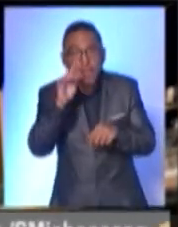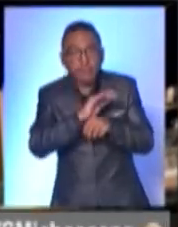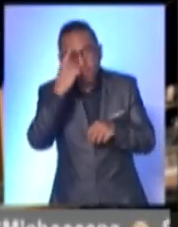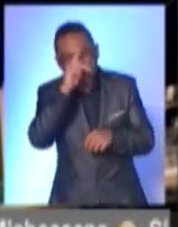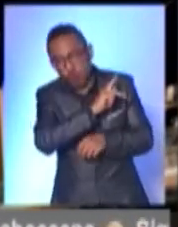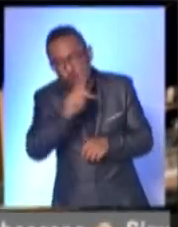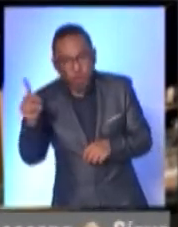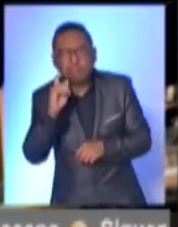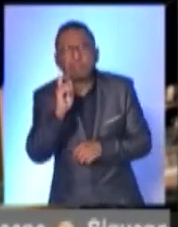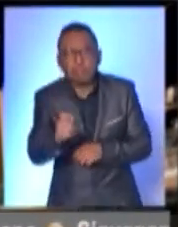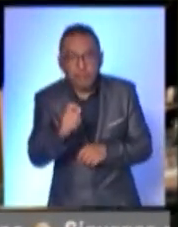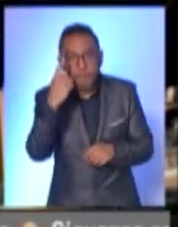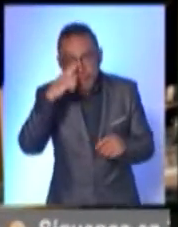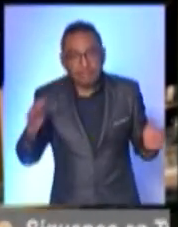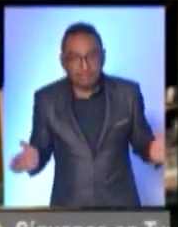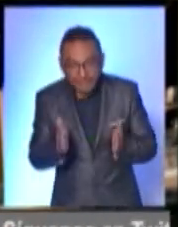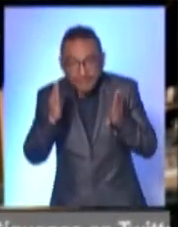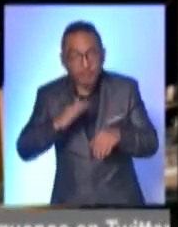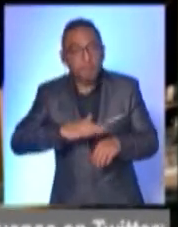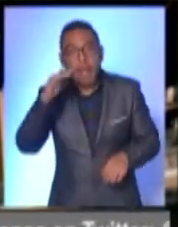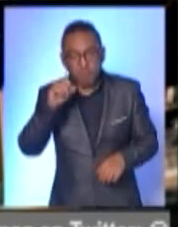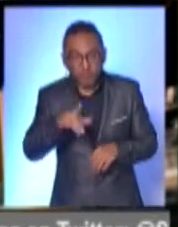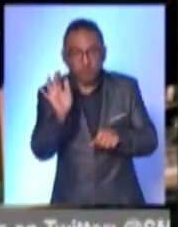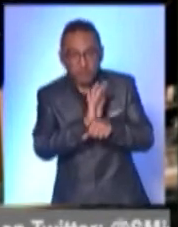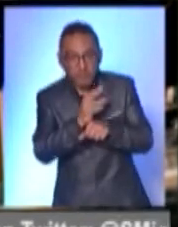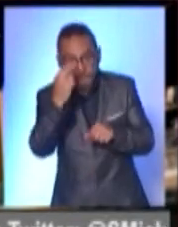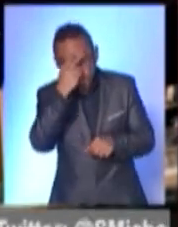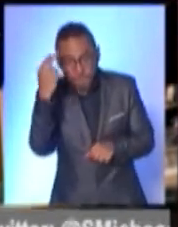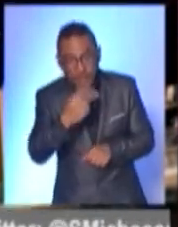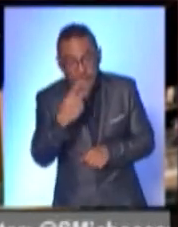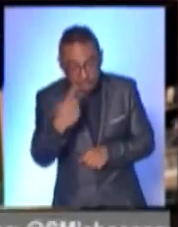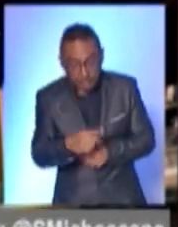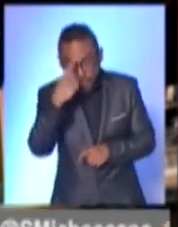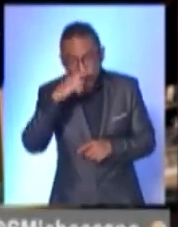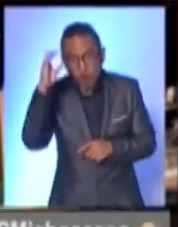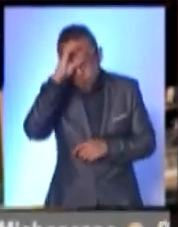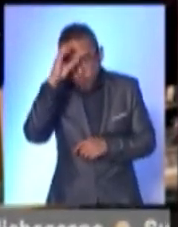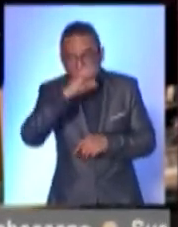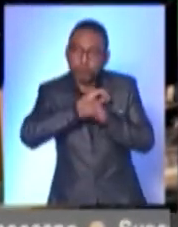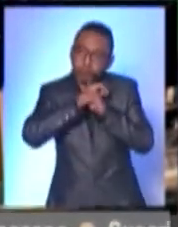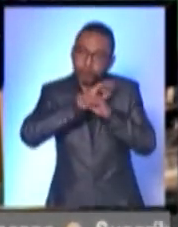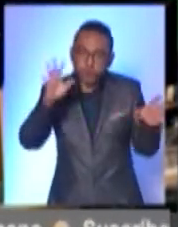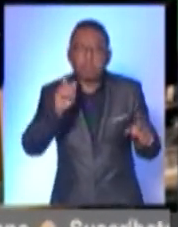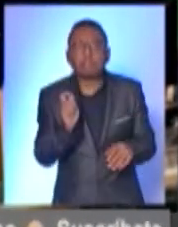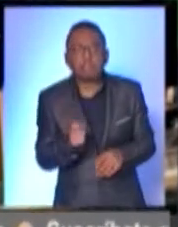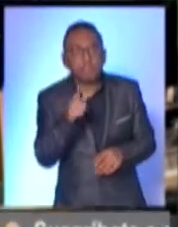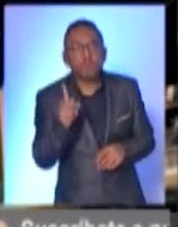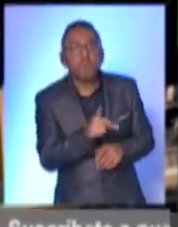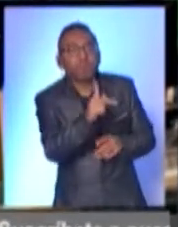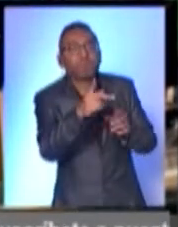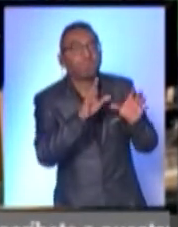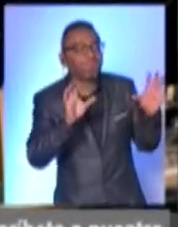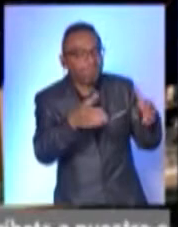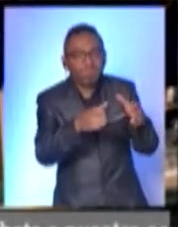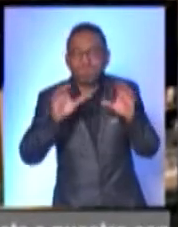con el objetivo de revitalizar, por medio del cine mexicano, espacios dedicados a la promoción cultural en sus comunidades, en el difícil